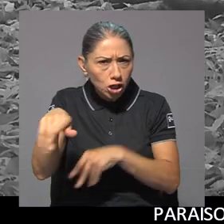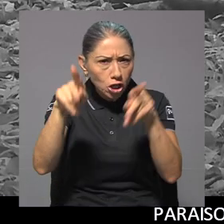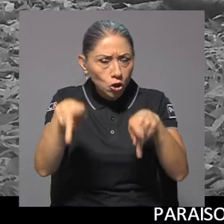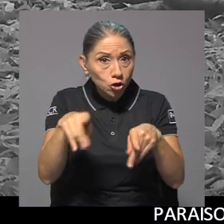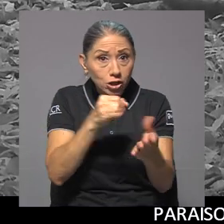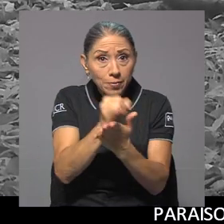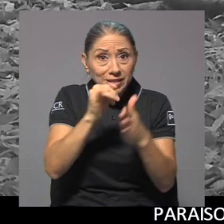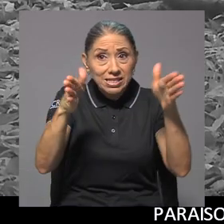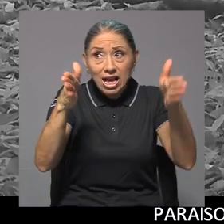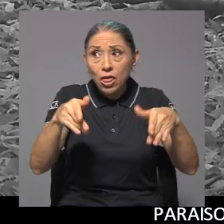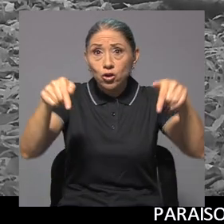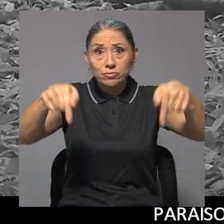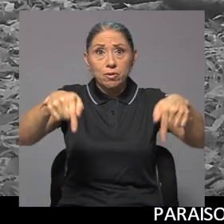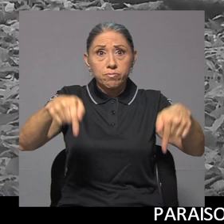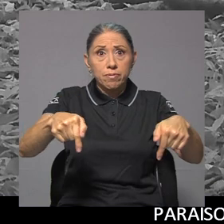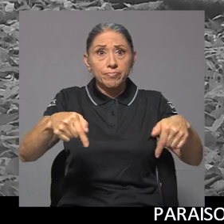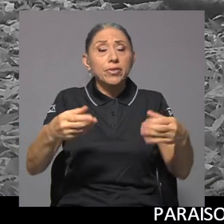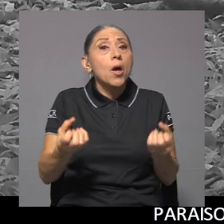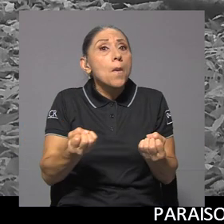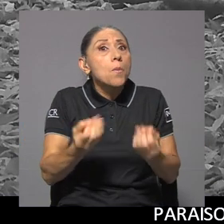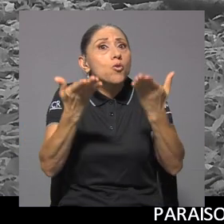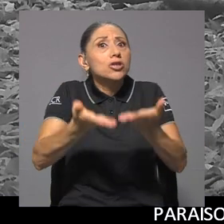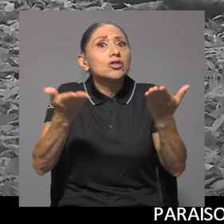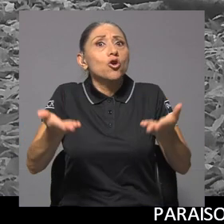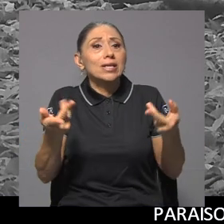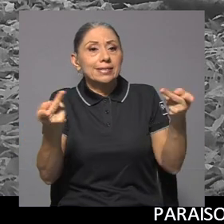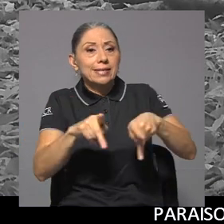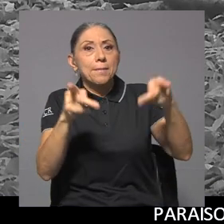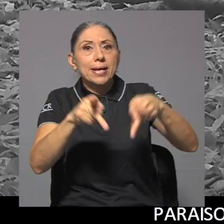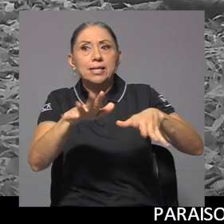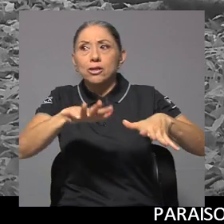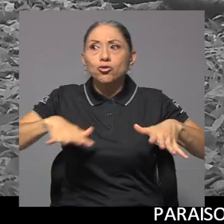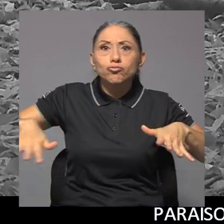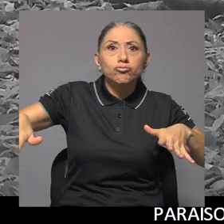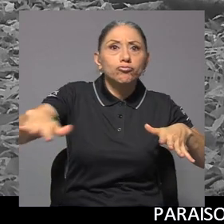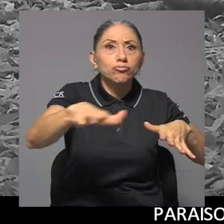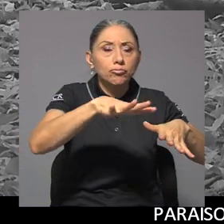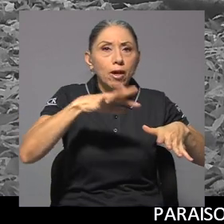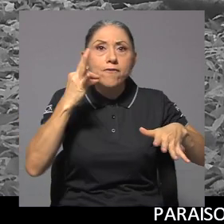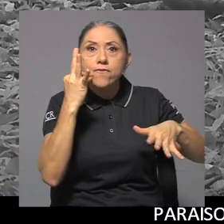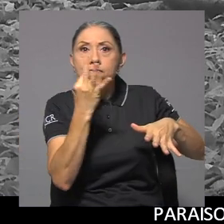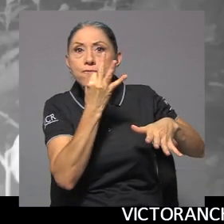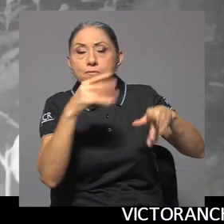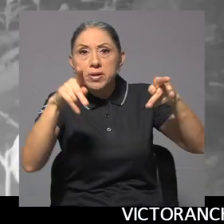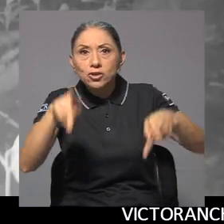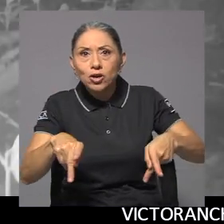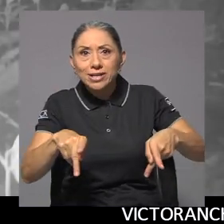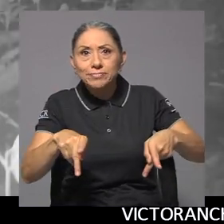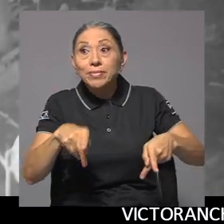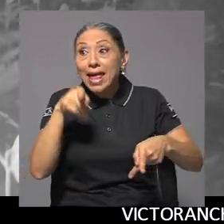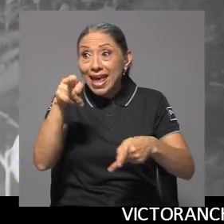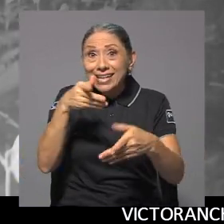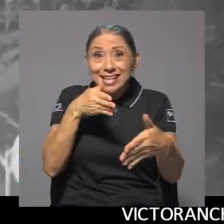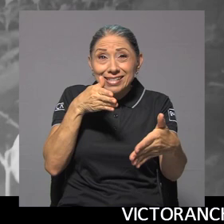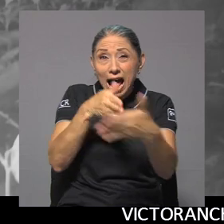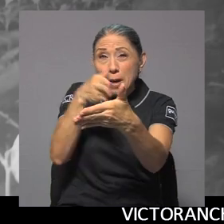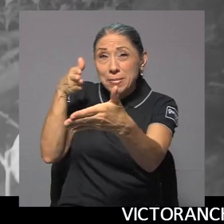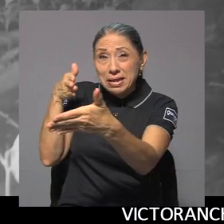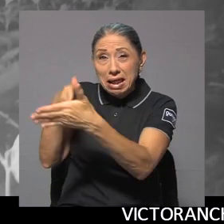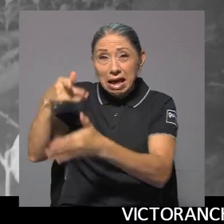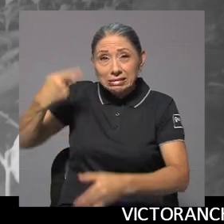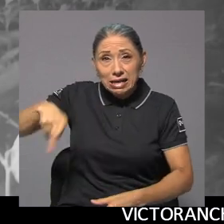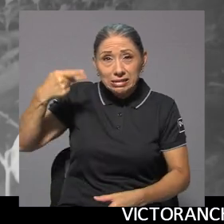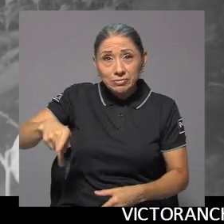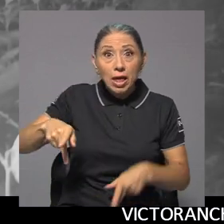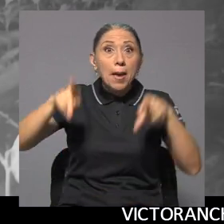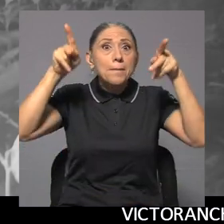zona. Está pasando un montón de cosas en las propiedades de las personas y que ante estas amenazas, por ejemplo,